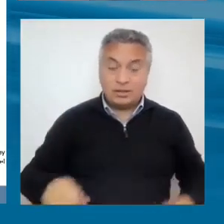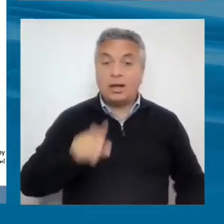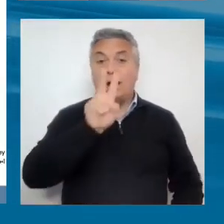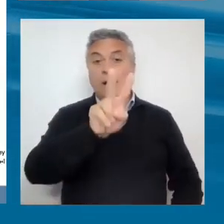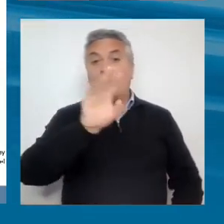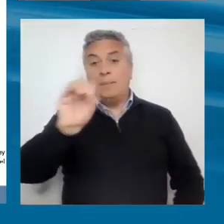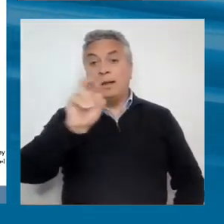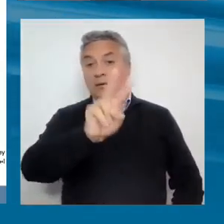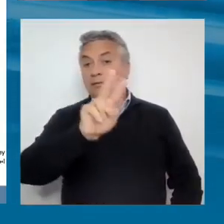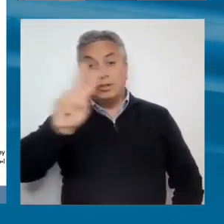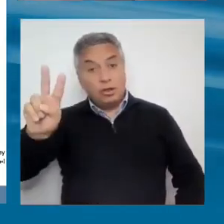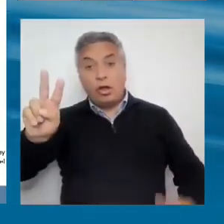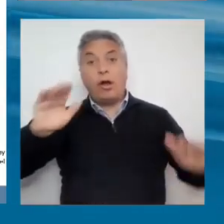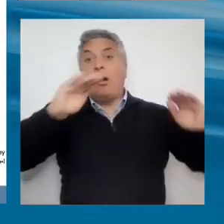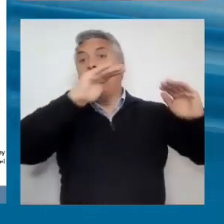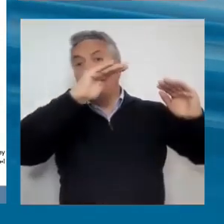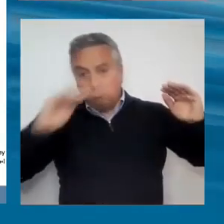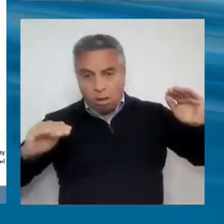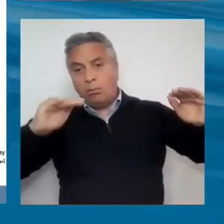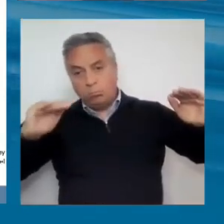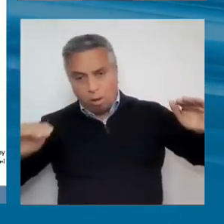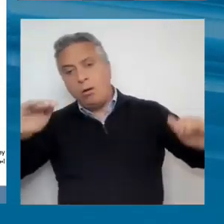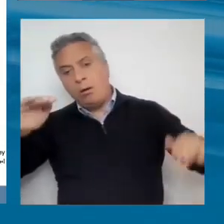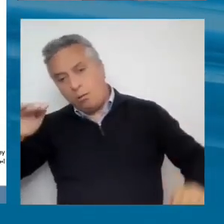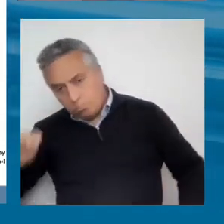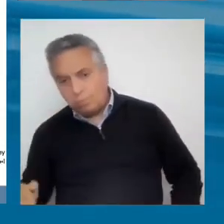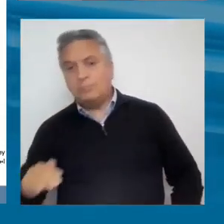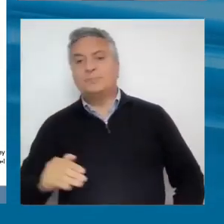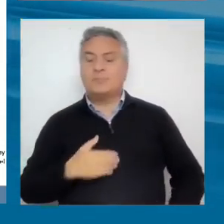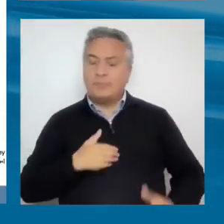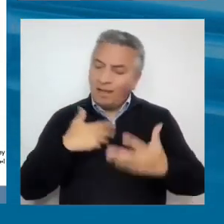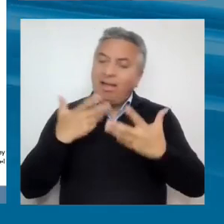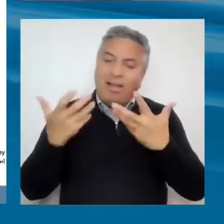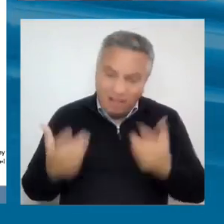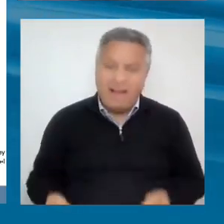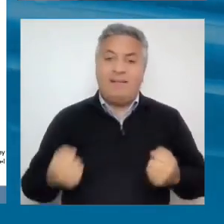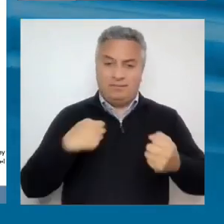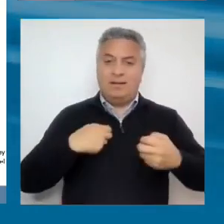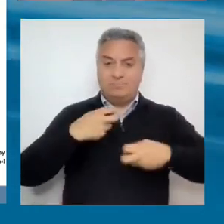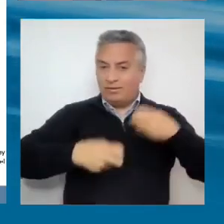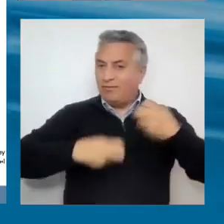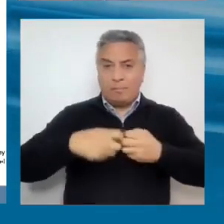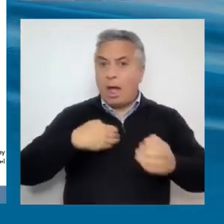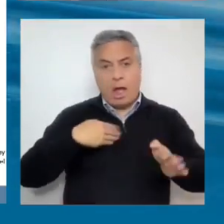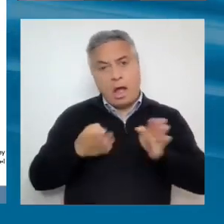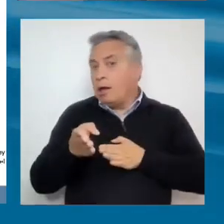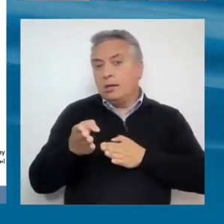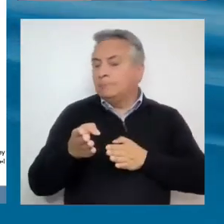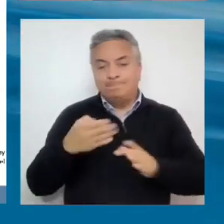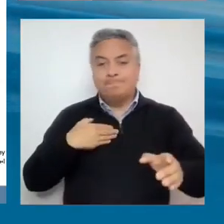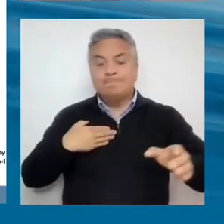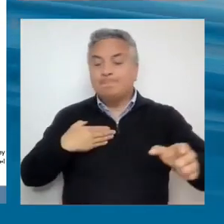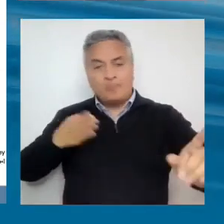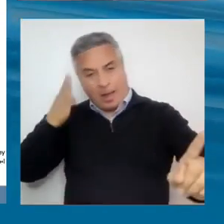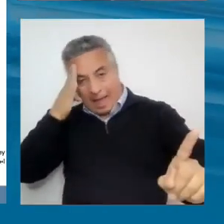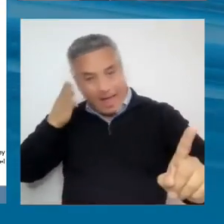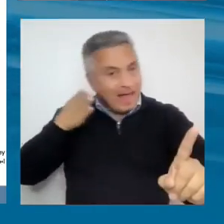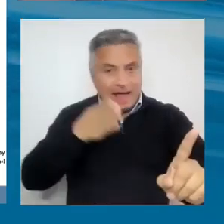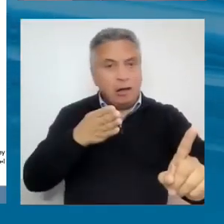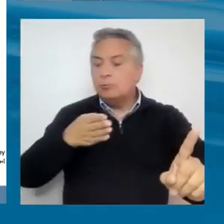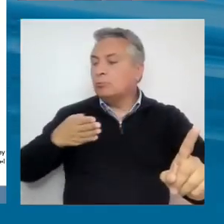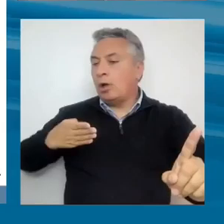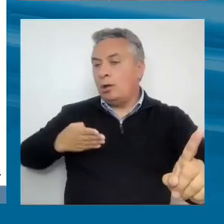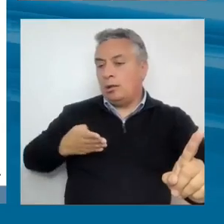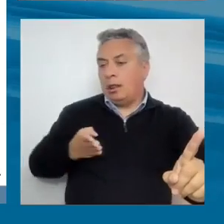sea, que no solo tenemos brechas, sino que estamos en la dirección incorrecta, estamos divergiendo en vez de converger